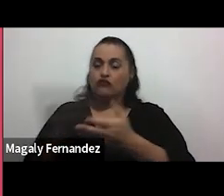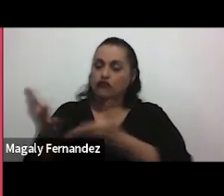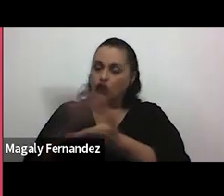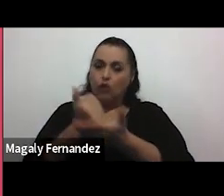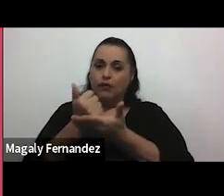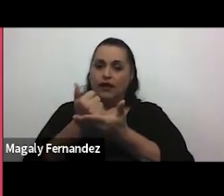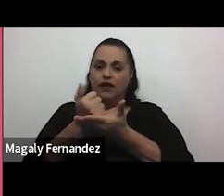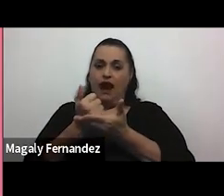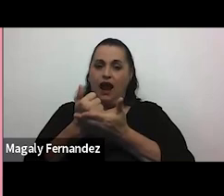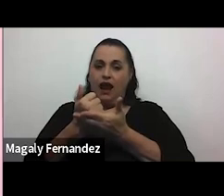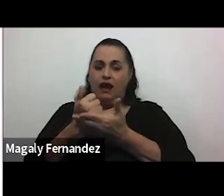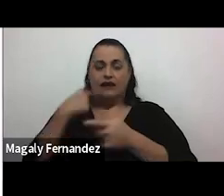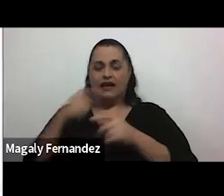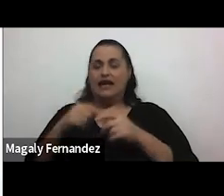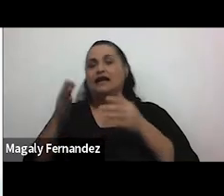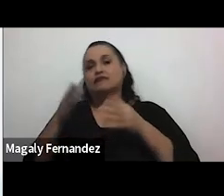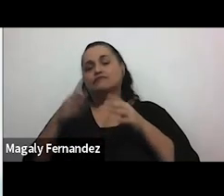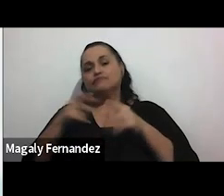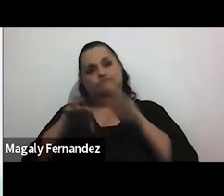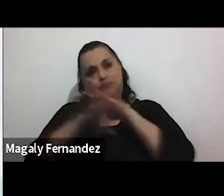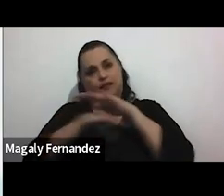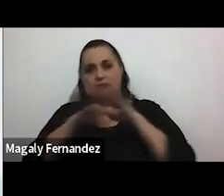nuestro sistema de educación y